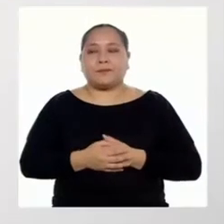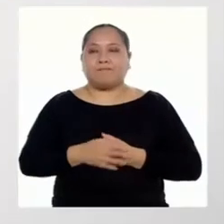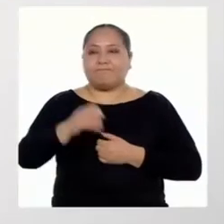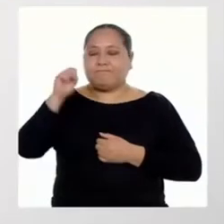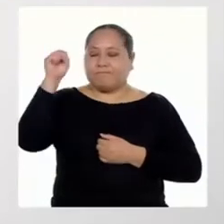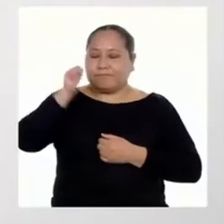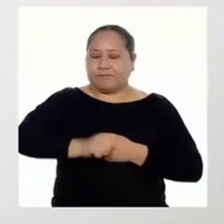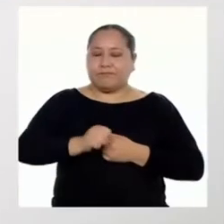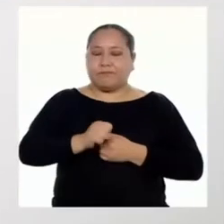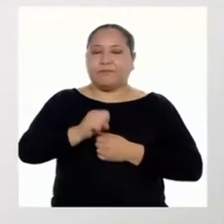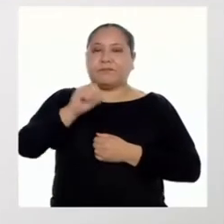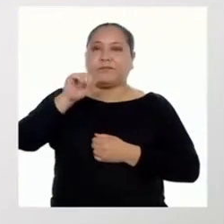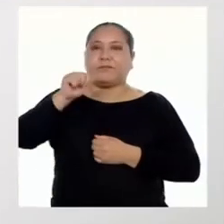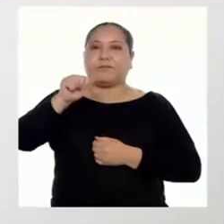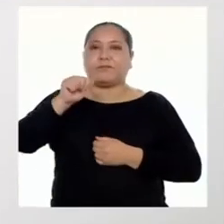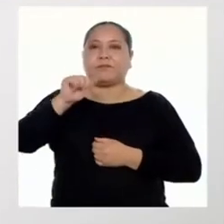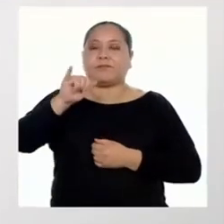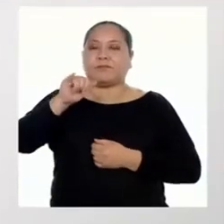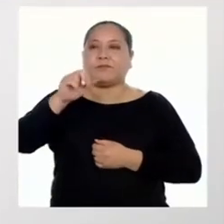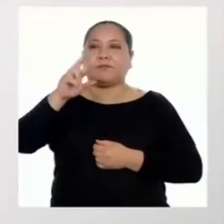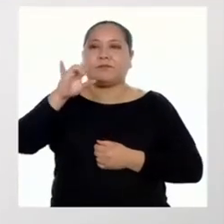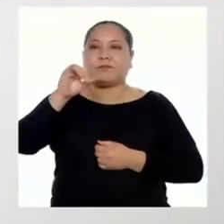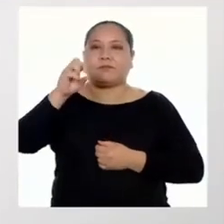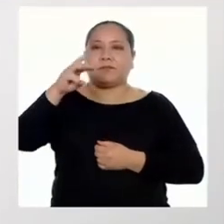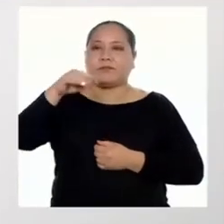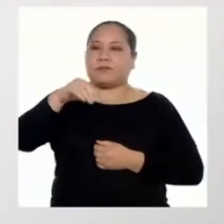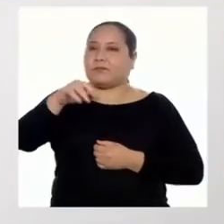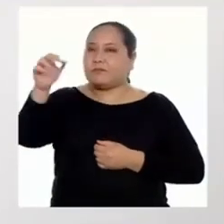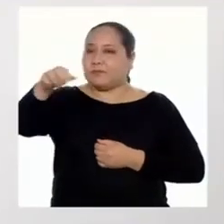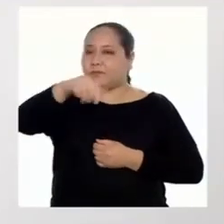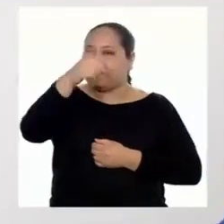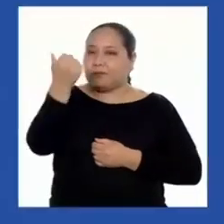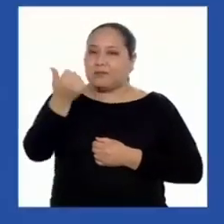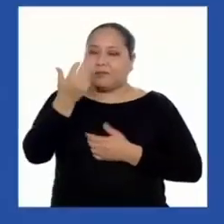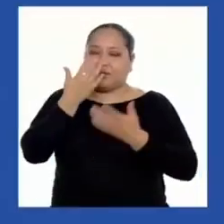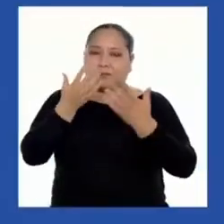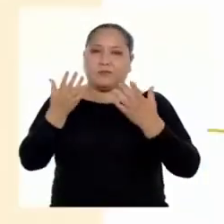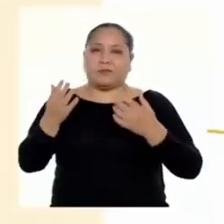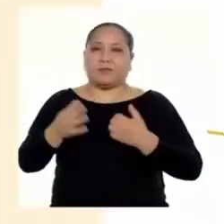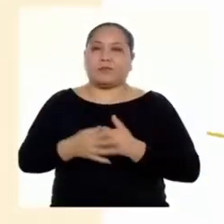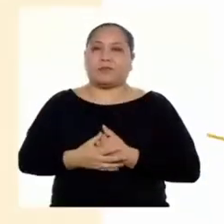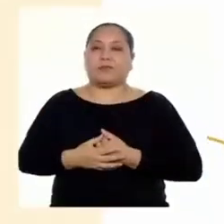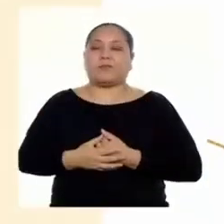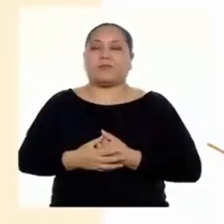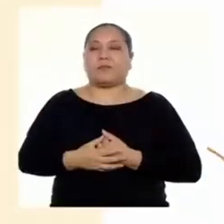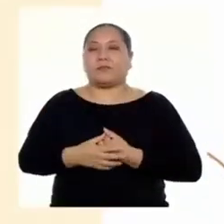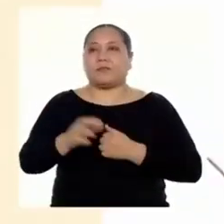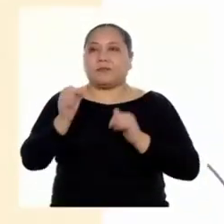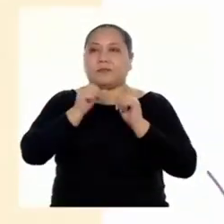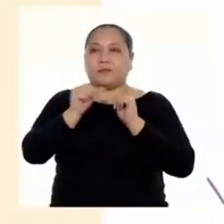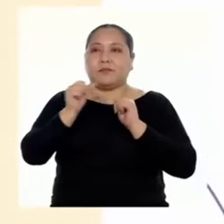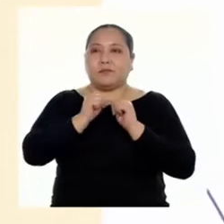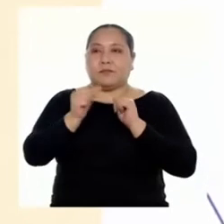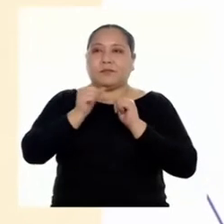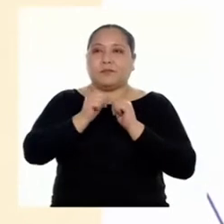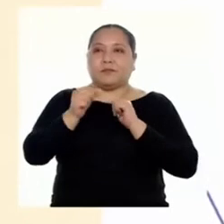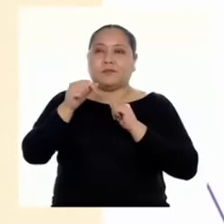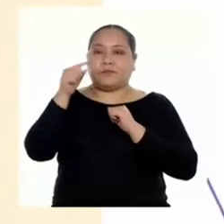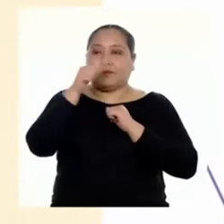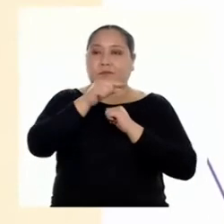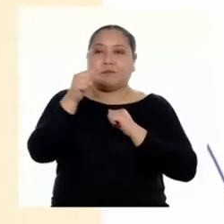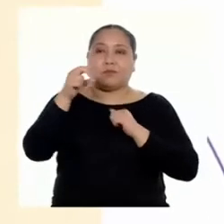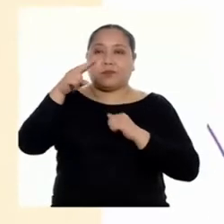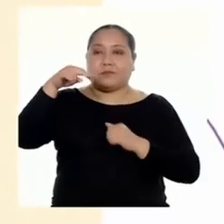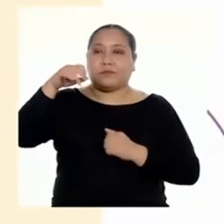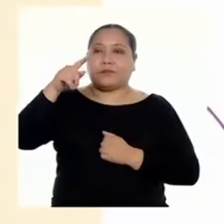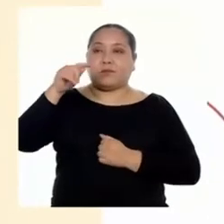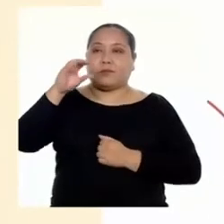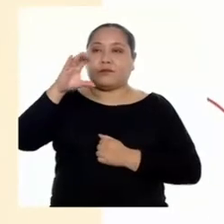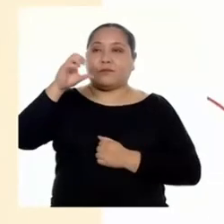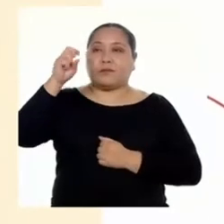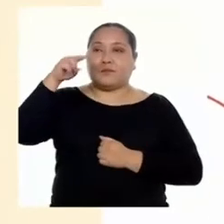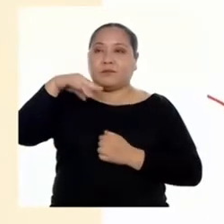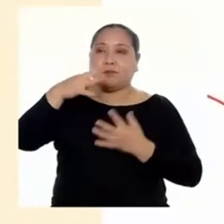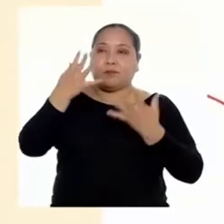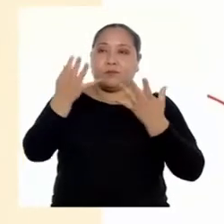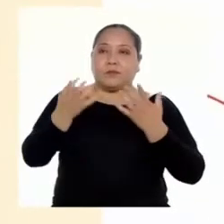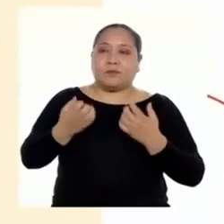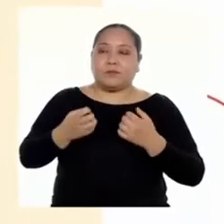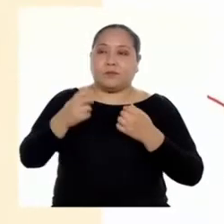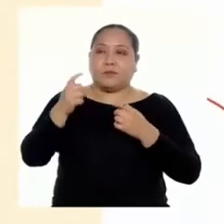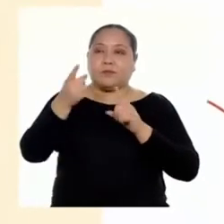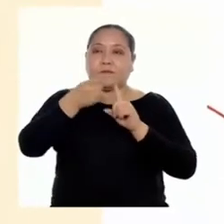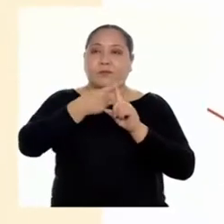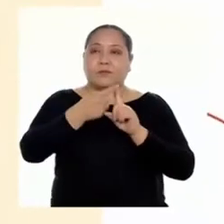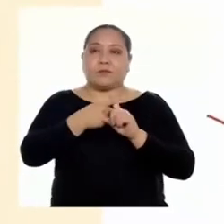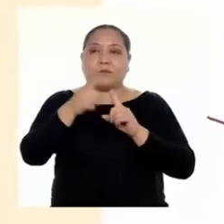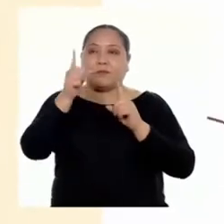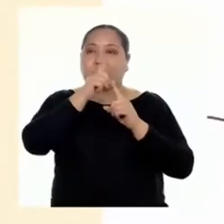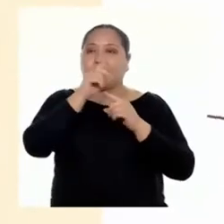Así es, Yaremis. Ahora vayamos con el siguiente caso. Si los números de notación científica que queremos sumar no